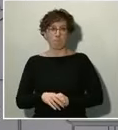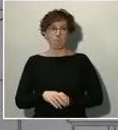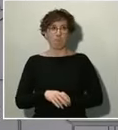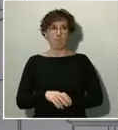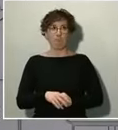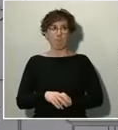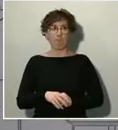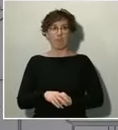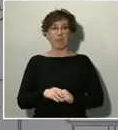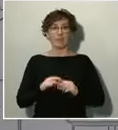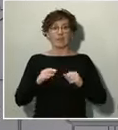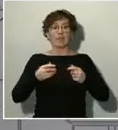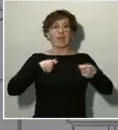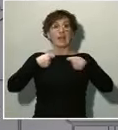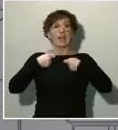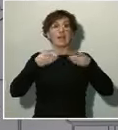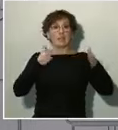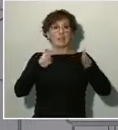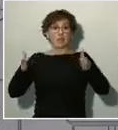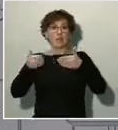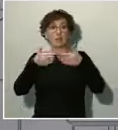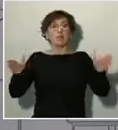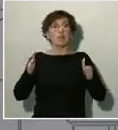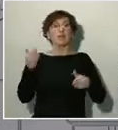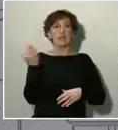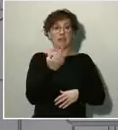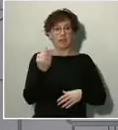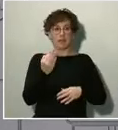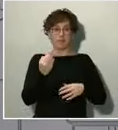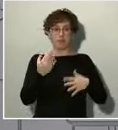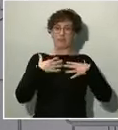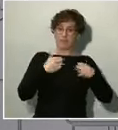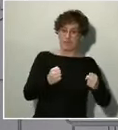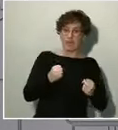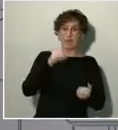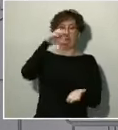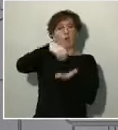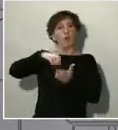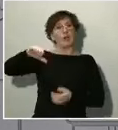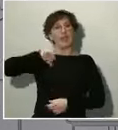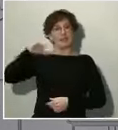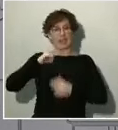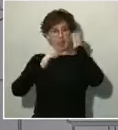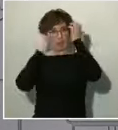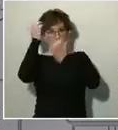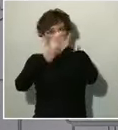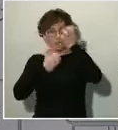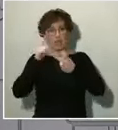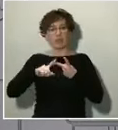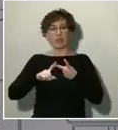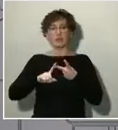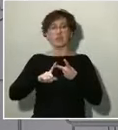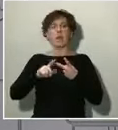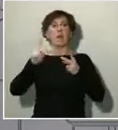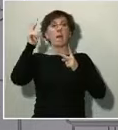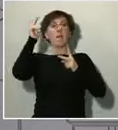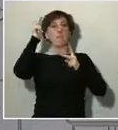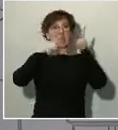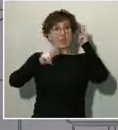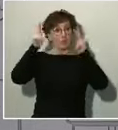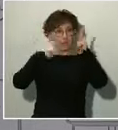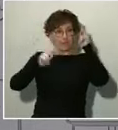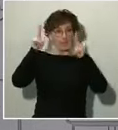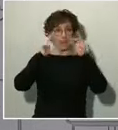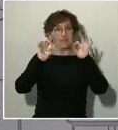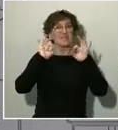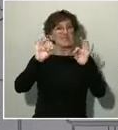siguientes establecimientos, sanitarios y centros o clínicas veterinarias. La actividad de peluquería se limitará a los servicios a